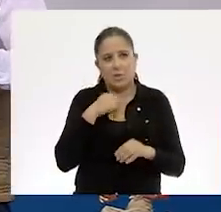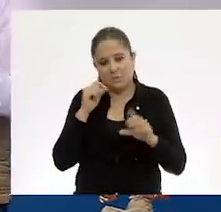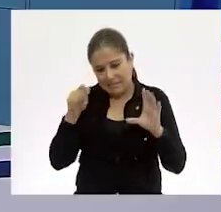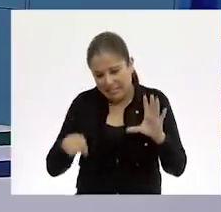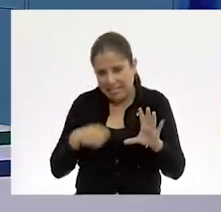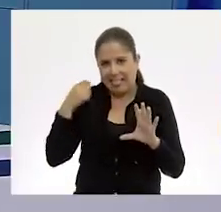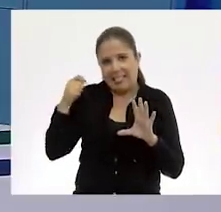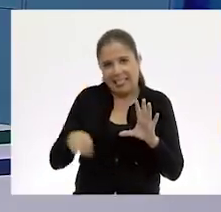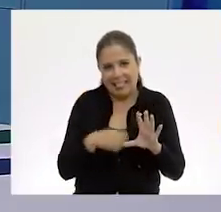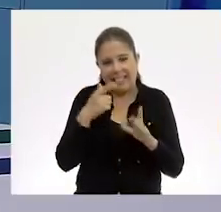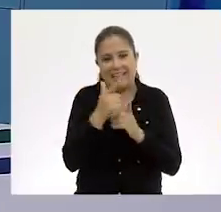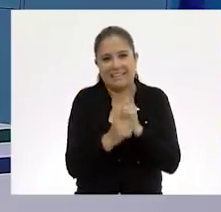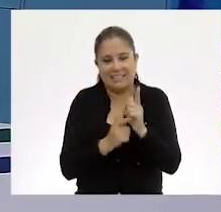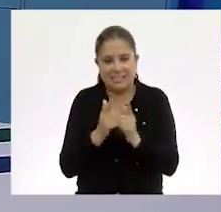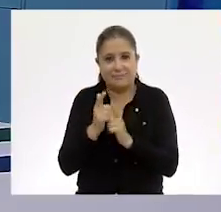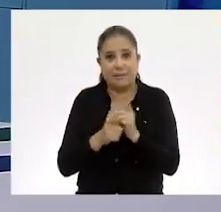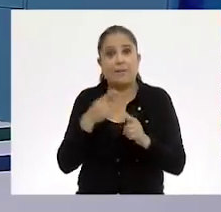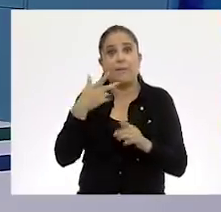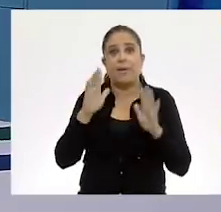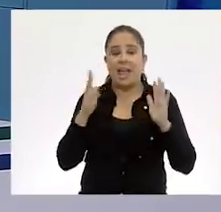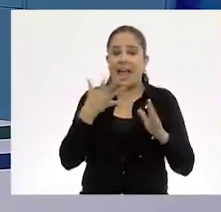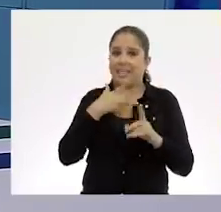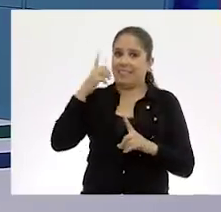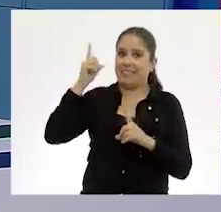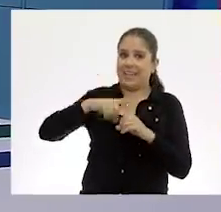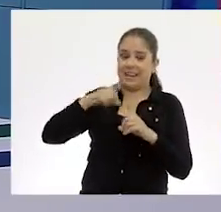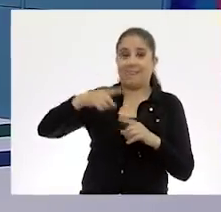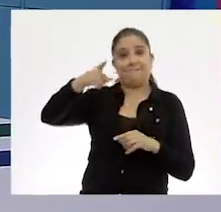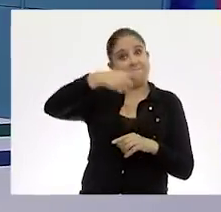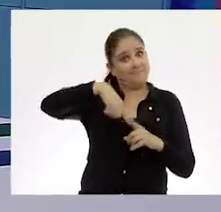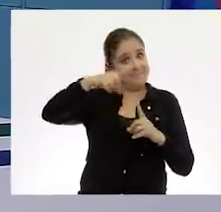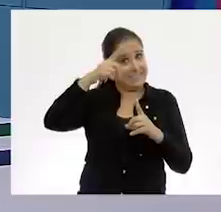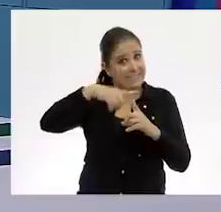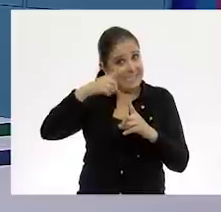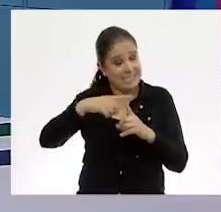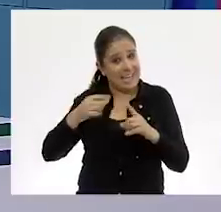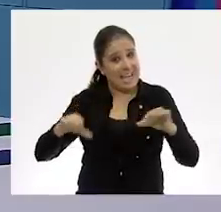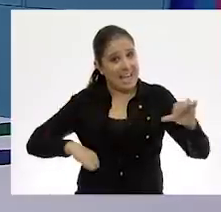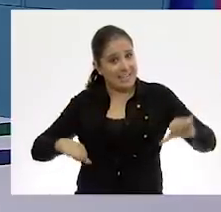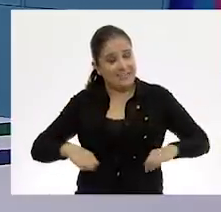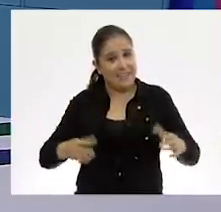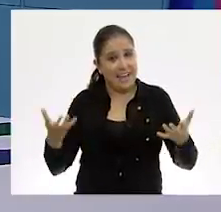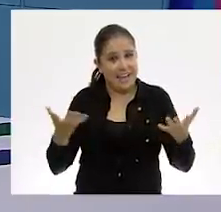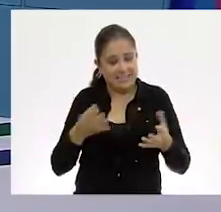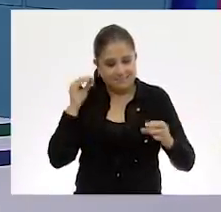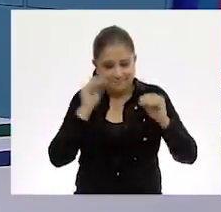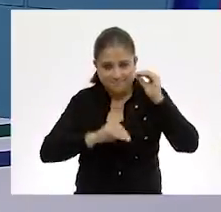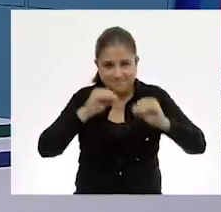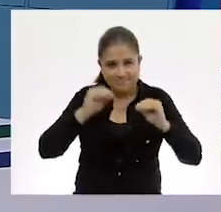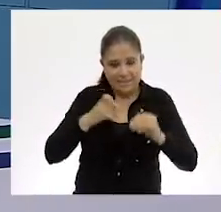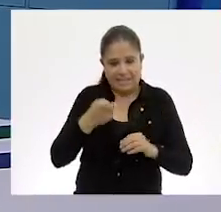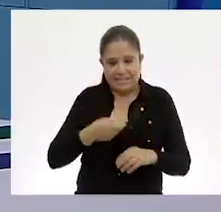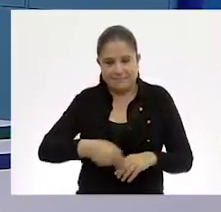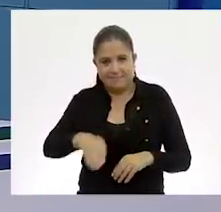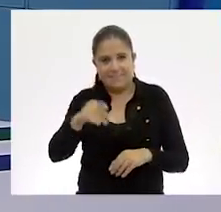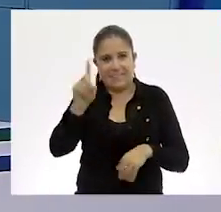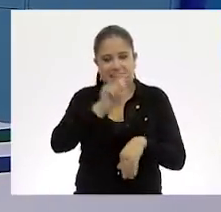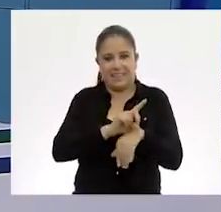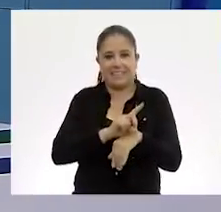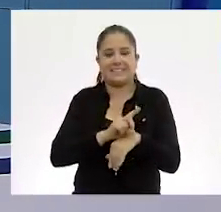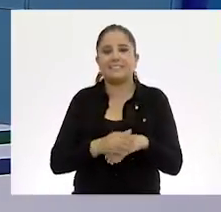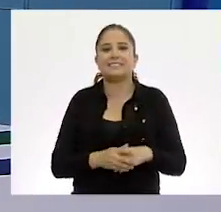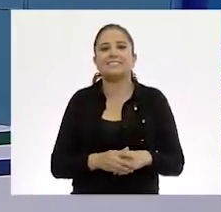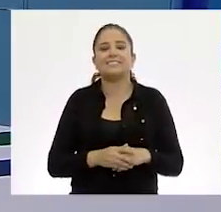despacio, pero pues ya tenemos tarea. Nosotros ya tenemos una actividad que hacer en estos días y bueno,